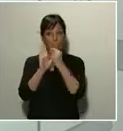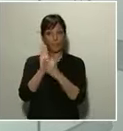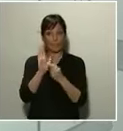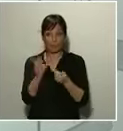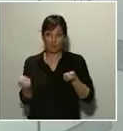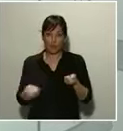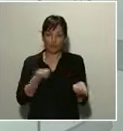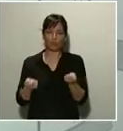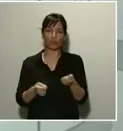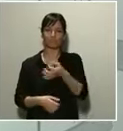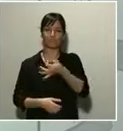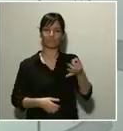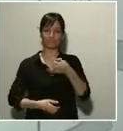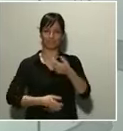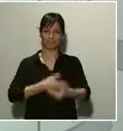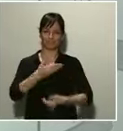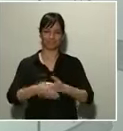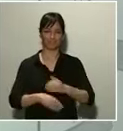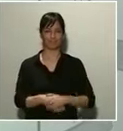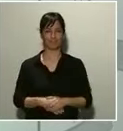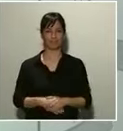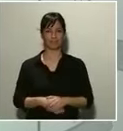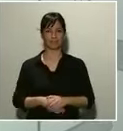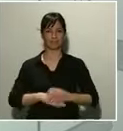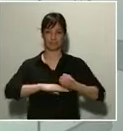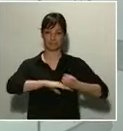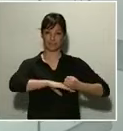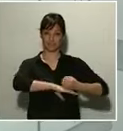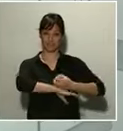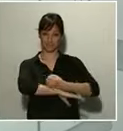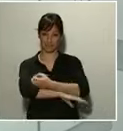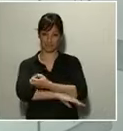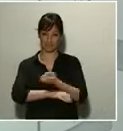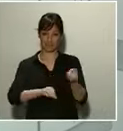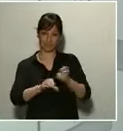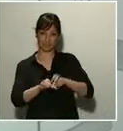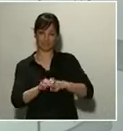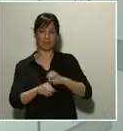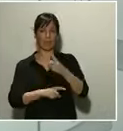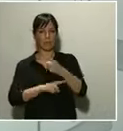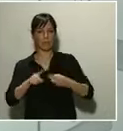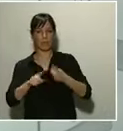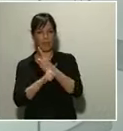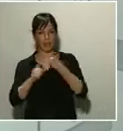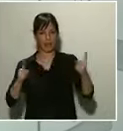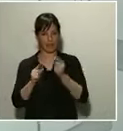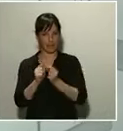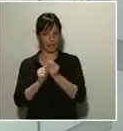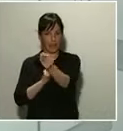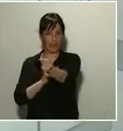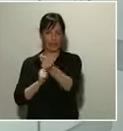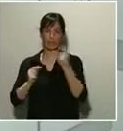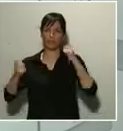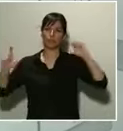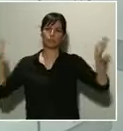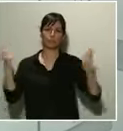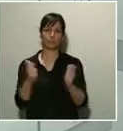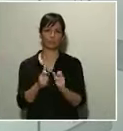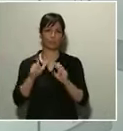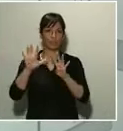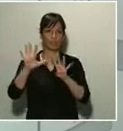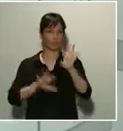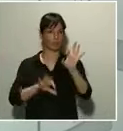viajeros transportados por ferrocarril en media y larga distancia han caído en torno a un 95%,